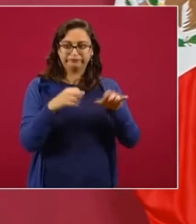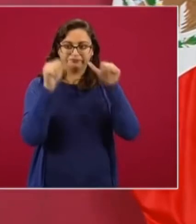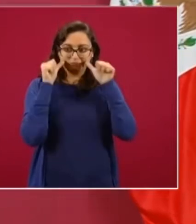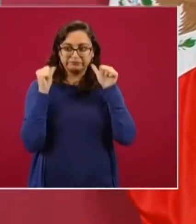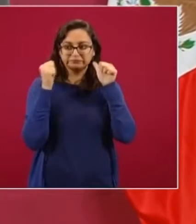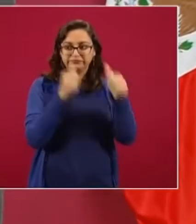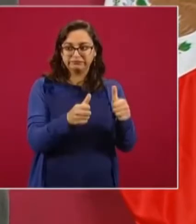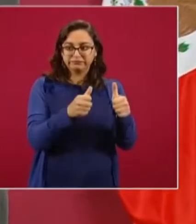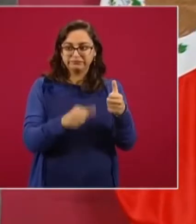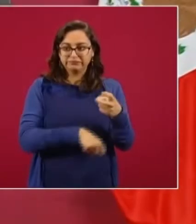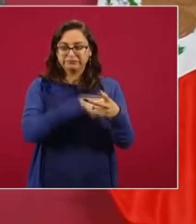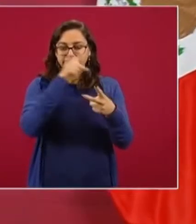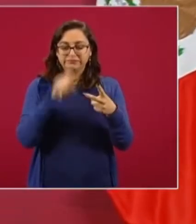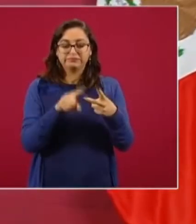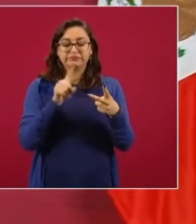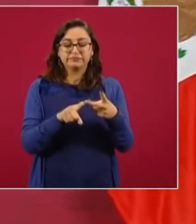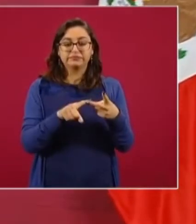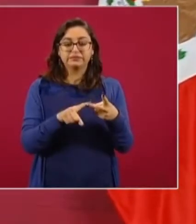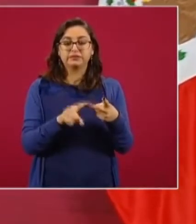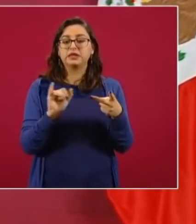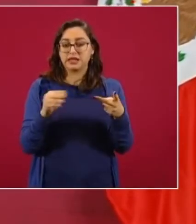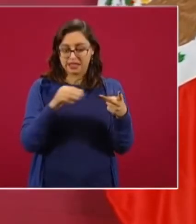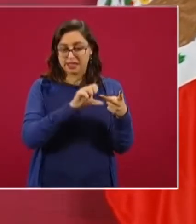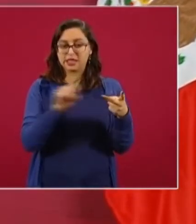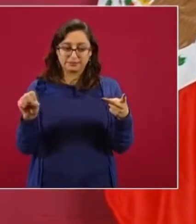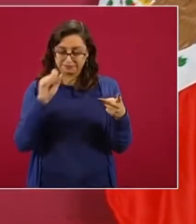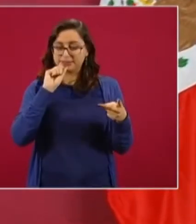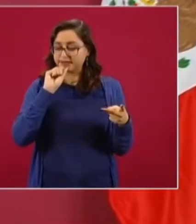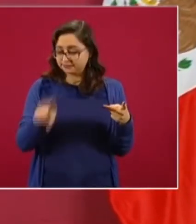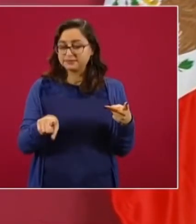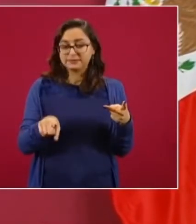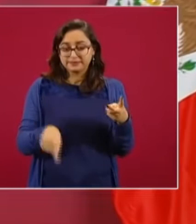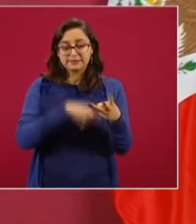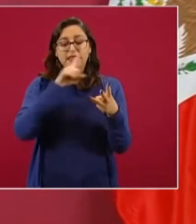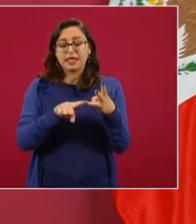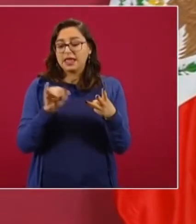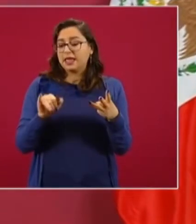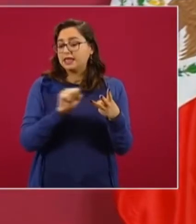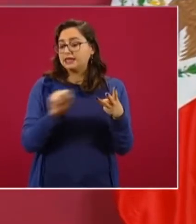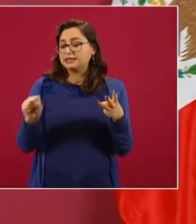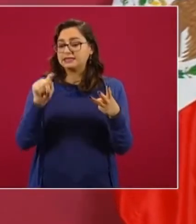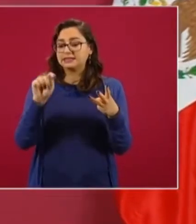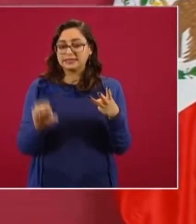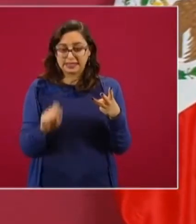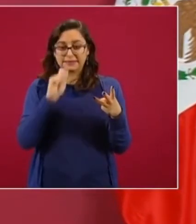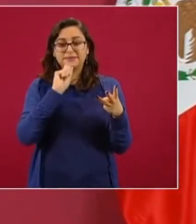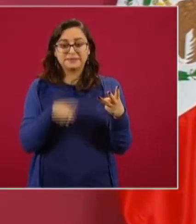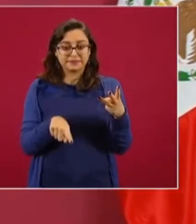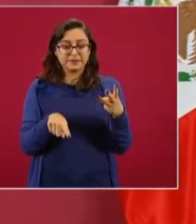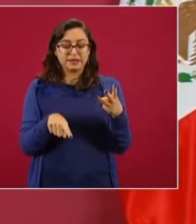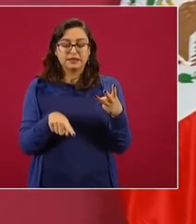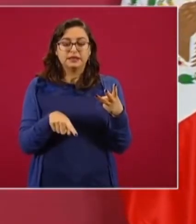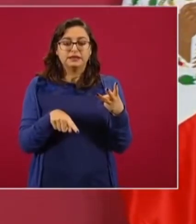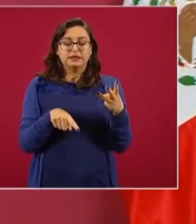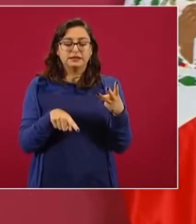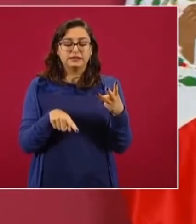matutina dijo que la postura de los gobernadores opositores, además de afectar a su administración, tiene fines electorales, porque piensan que